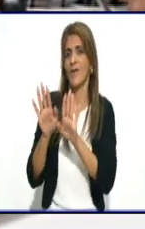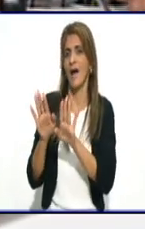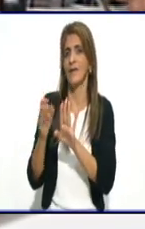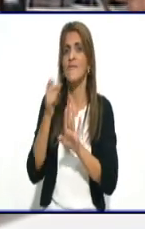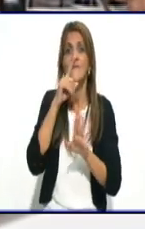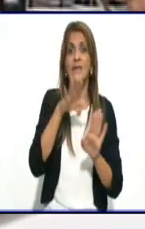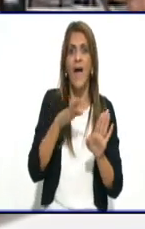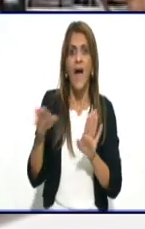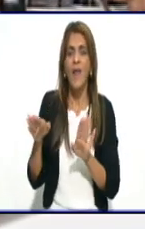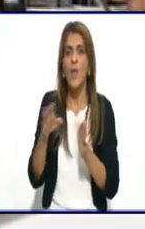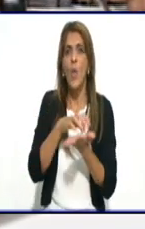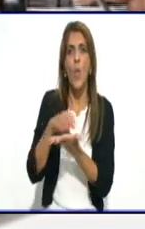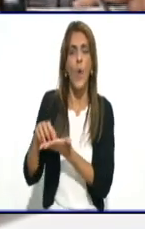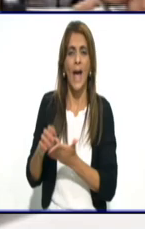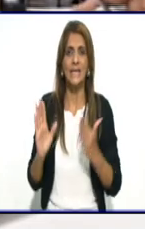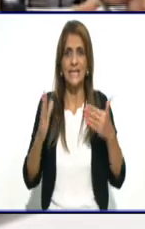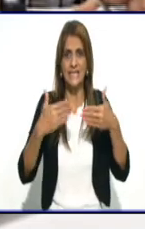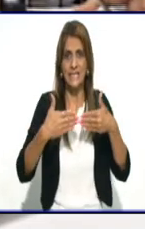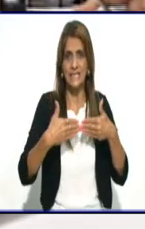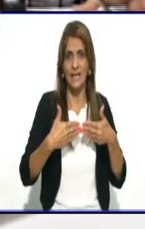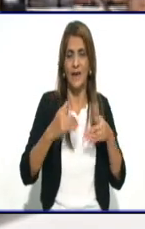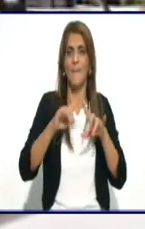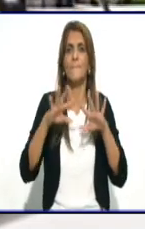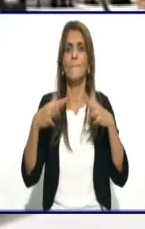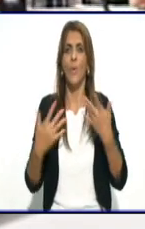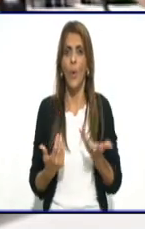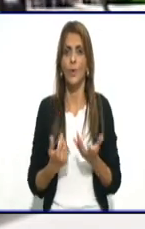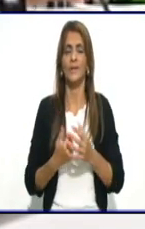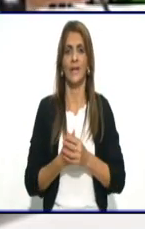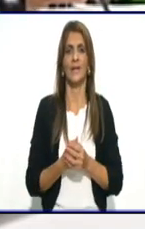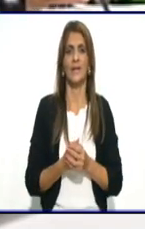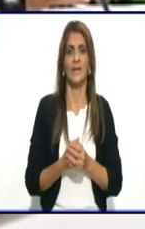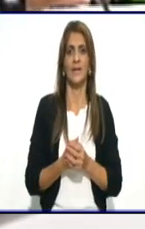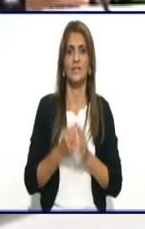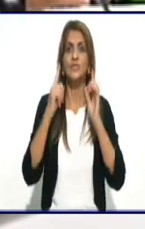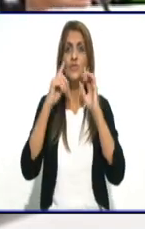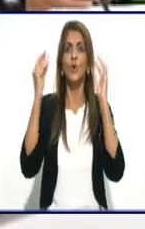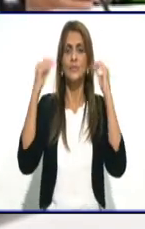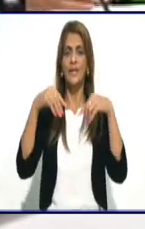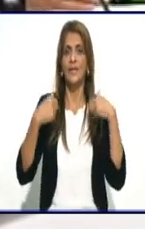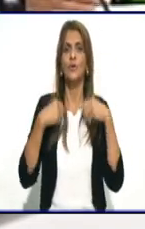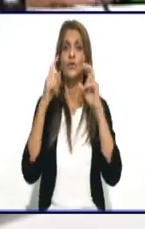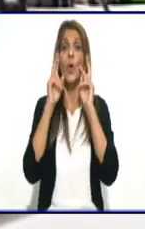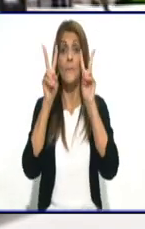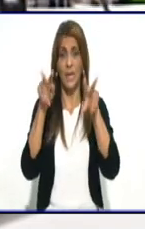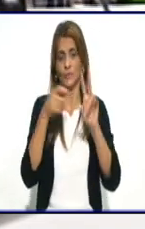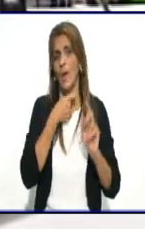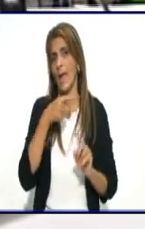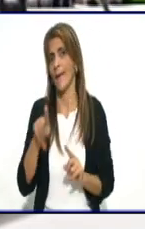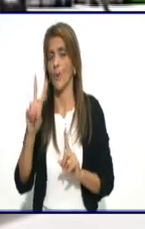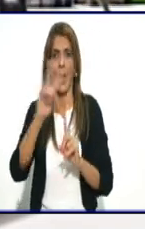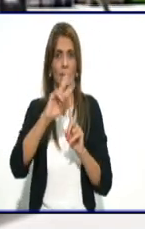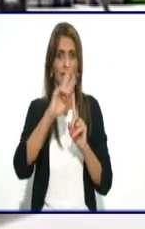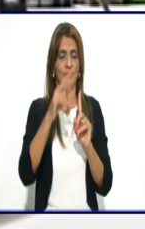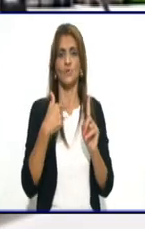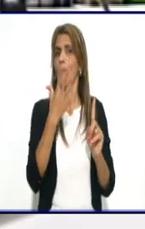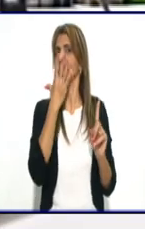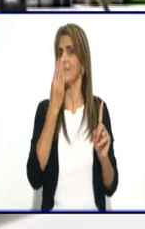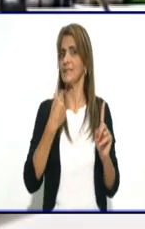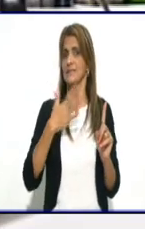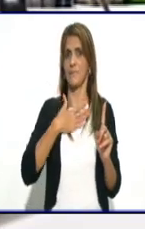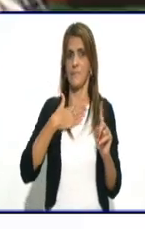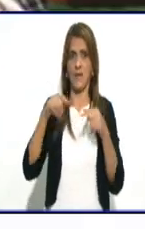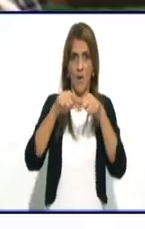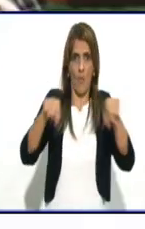que se cierran, porque yo estoy convencido que cuando yo, Junel, está en la casa viendo el programa y me dicen que la cuadra mía se cierra 24